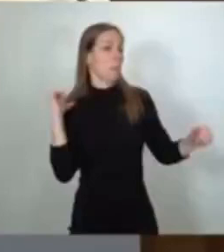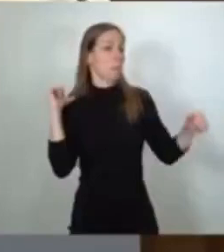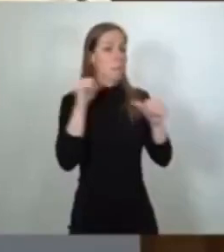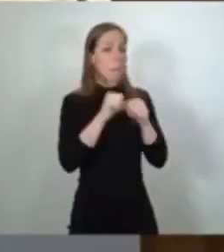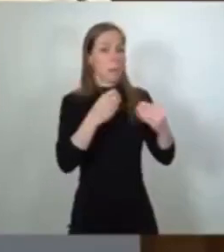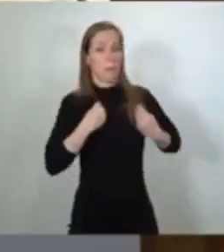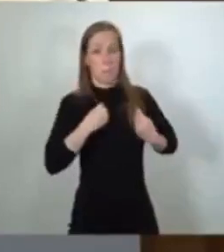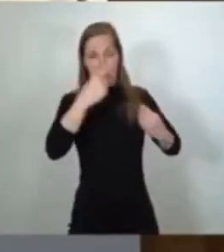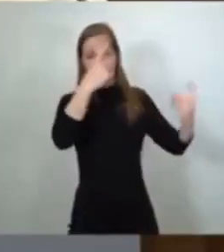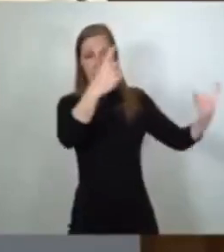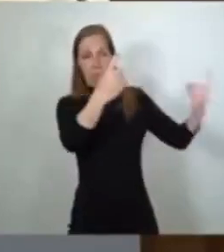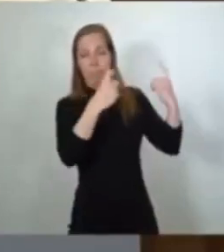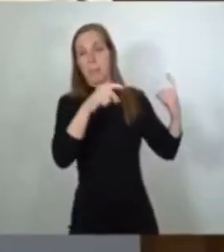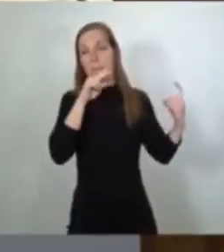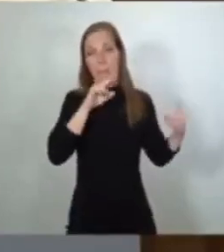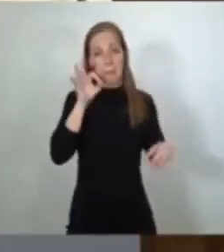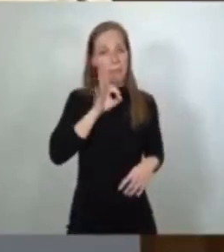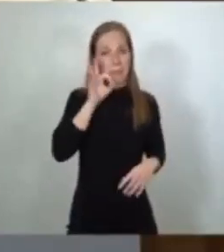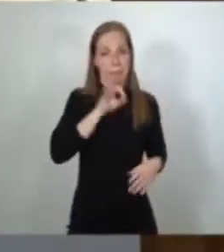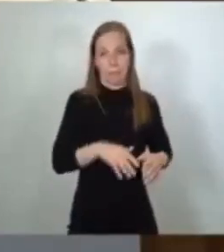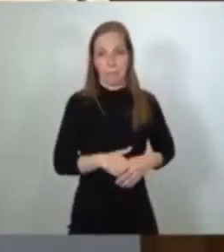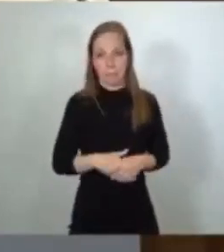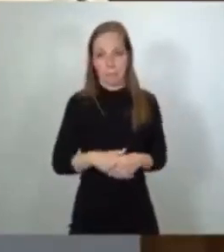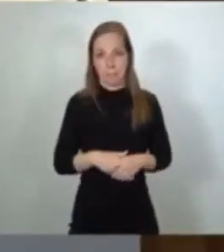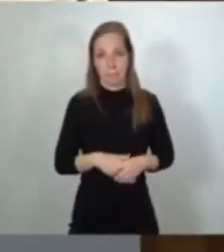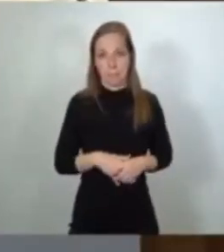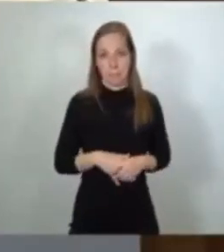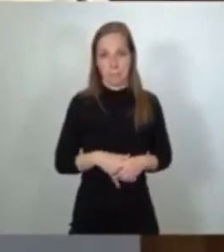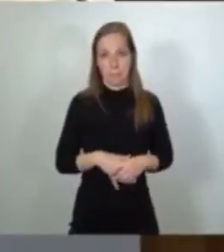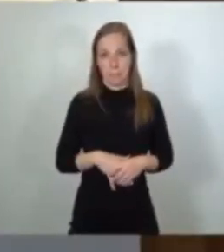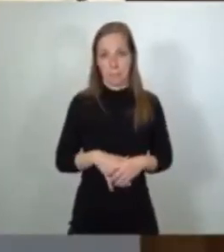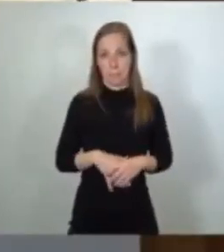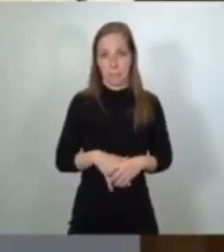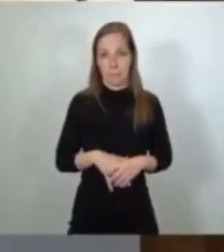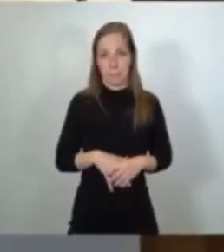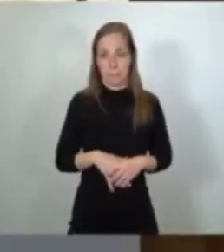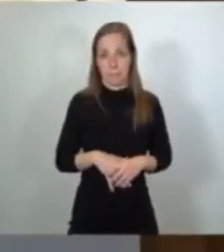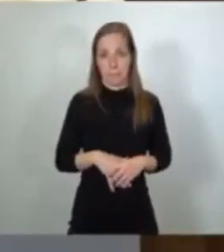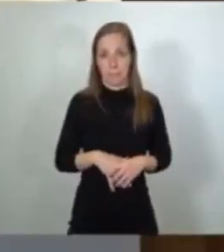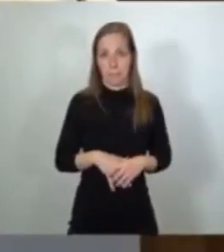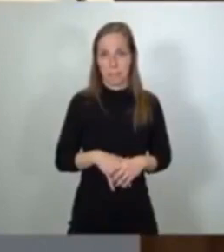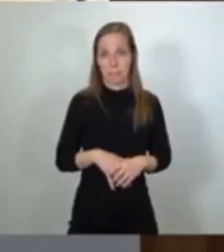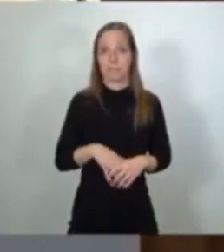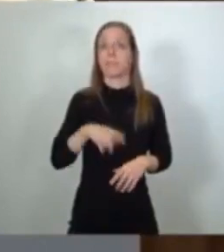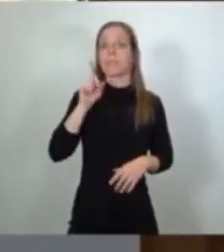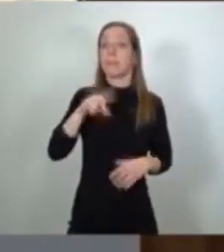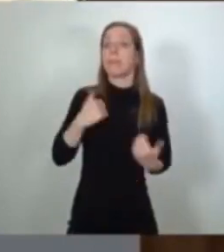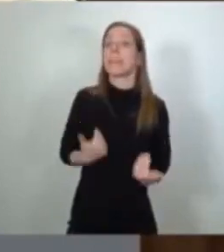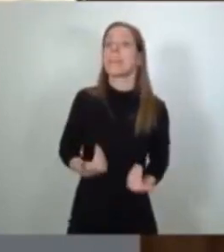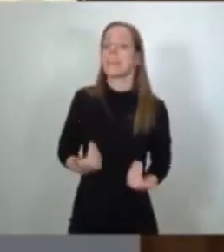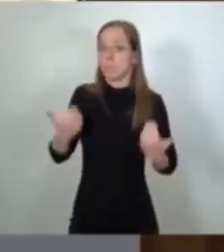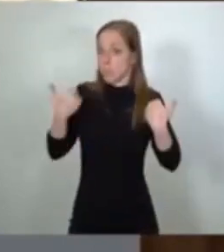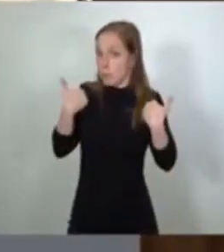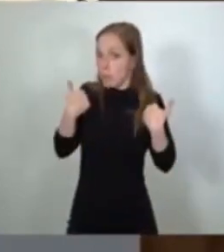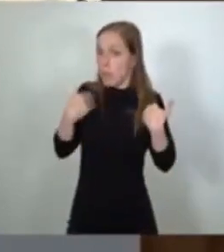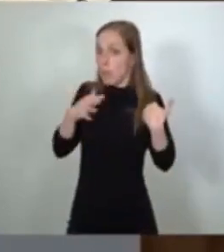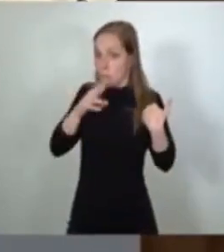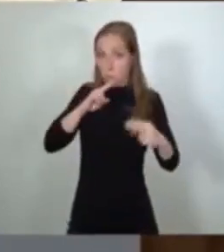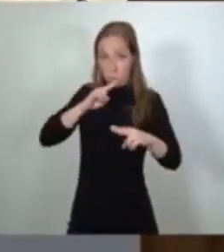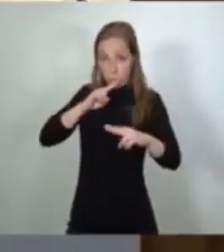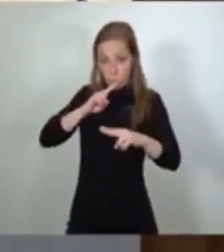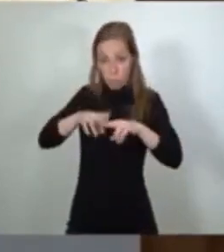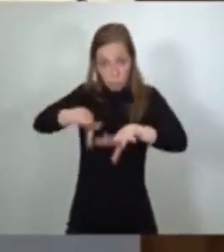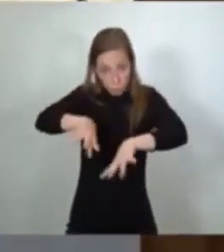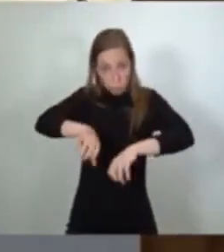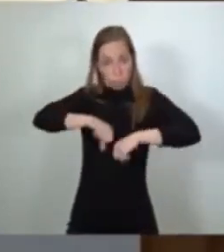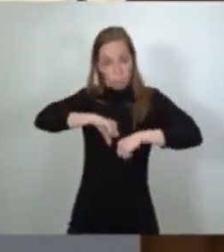vida, de entrega a los demás, de respeto e de solidaridad. Y responsabilidad por este nombramiento al